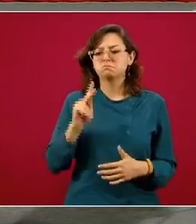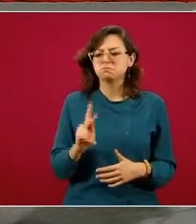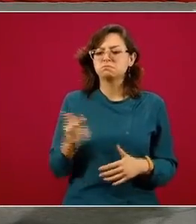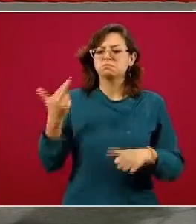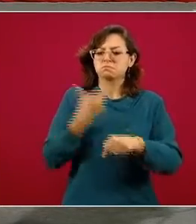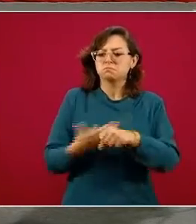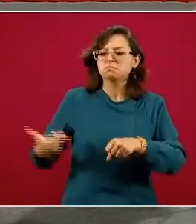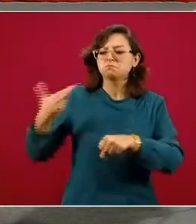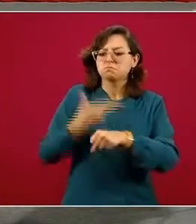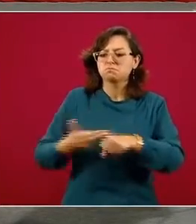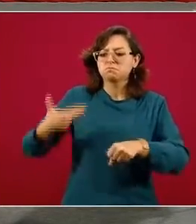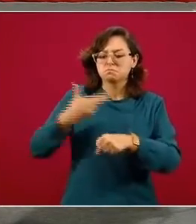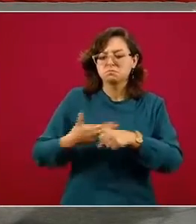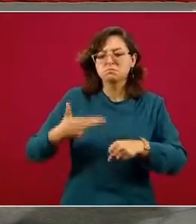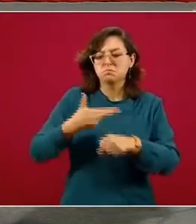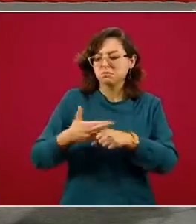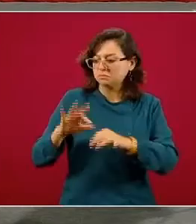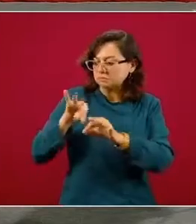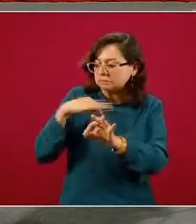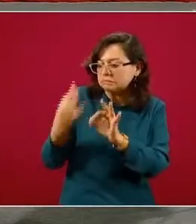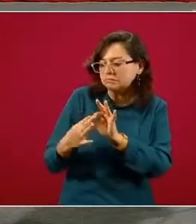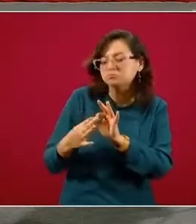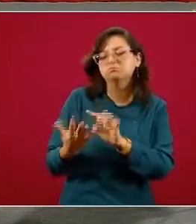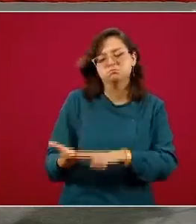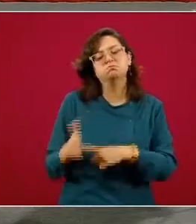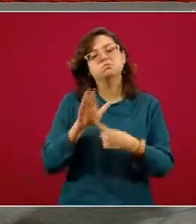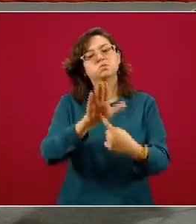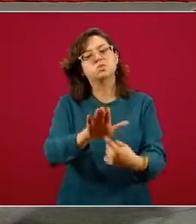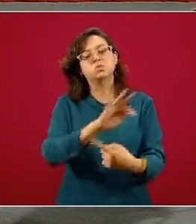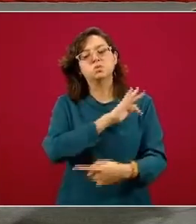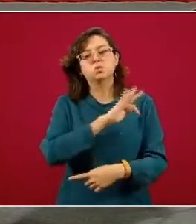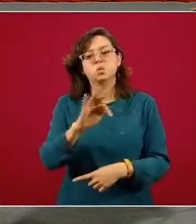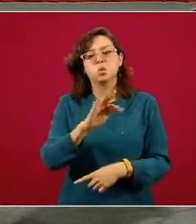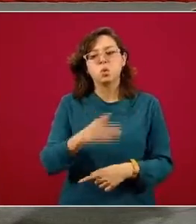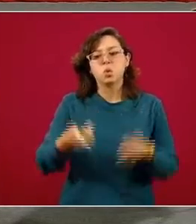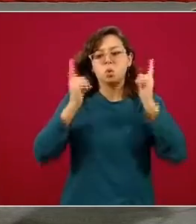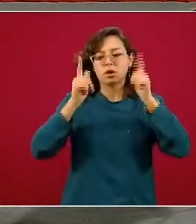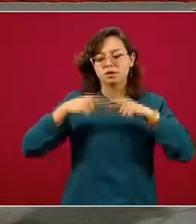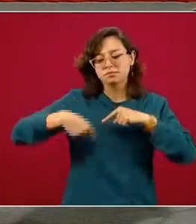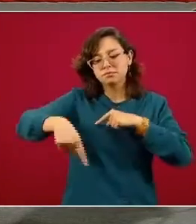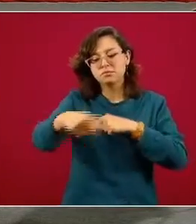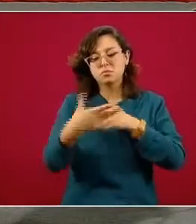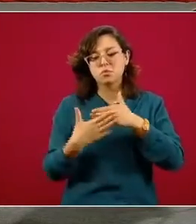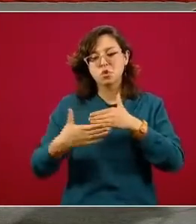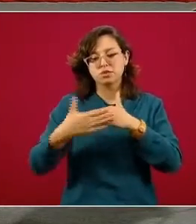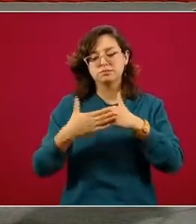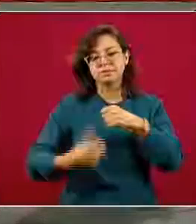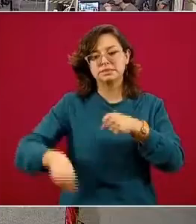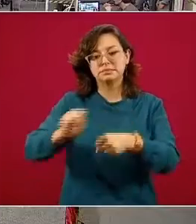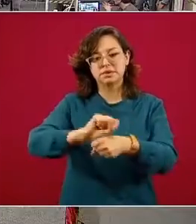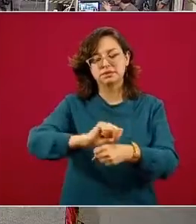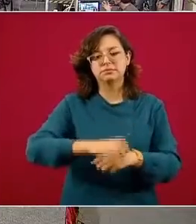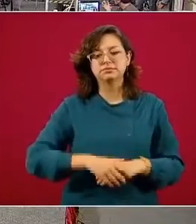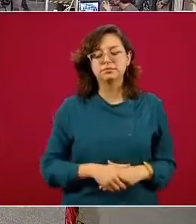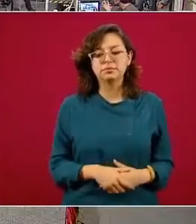este análisis y lo presentaremos en cuanto lo tengamos. Yo espero que en el curso de la siguiente semana, la semana que empieza ahora.